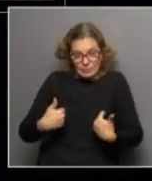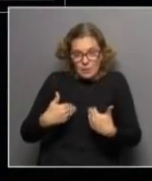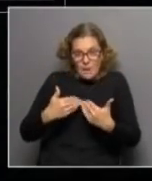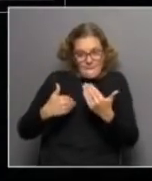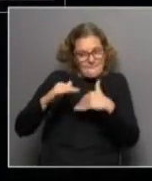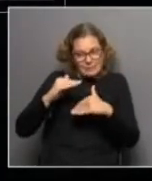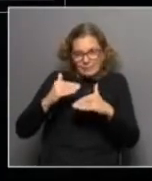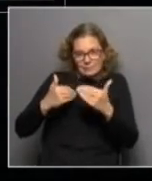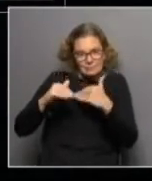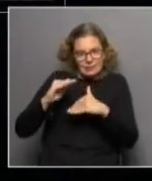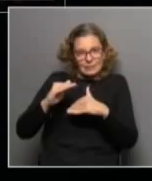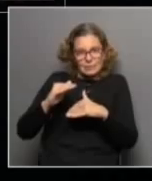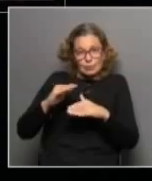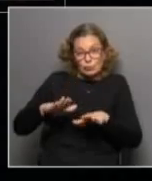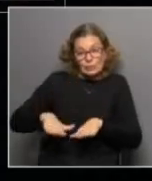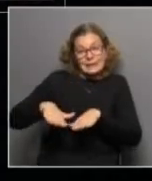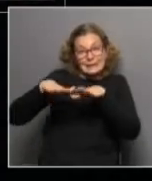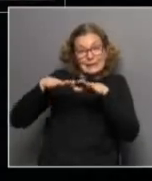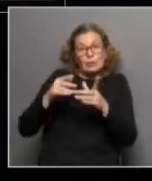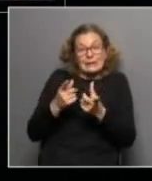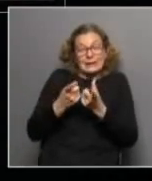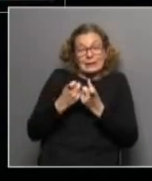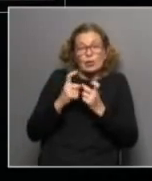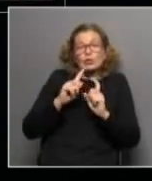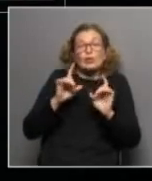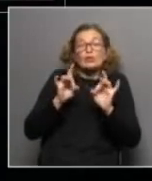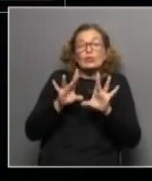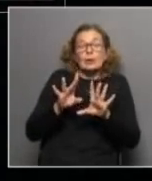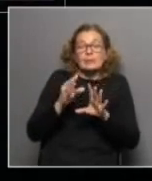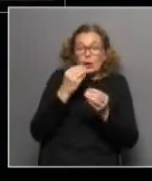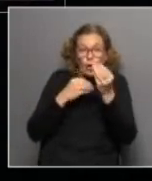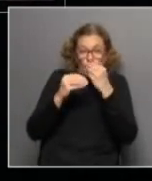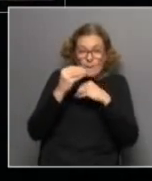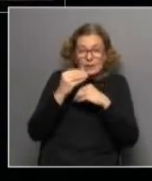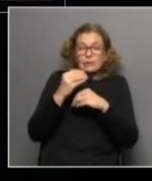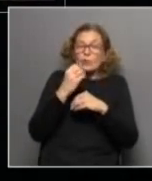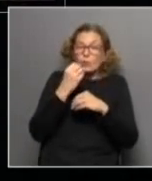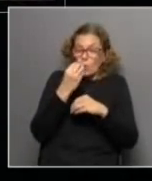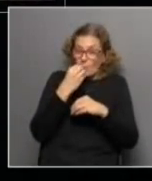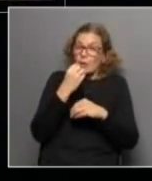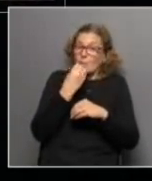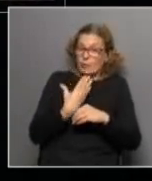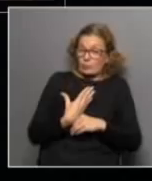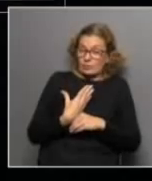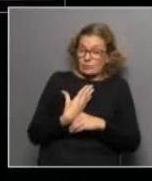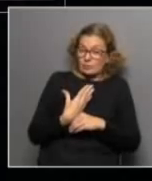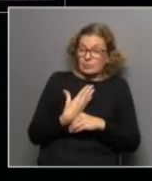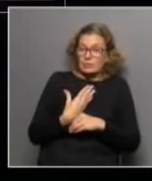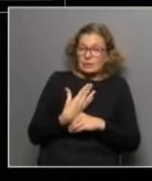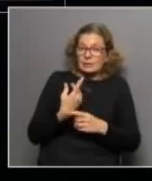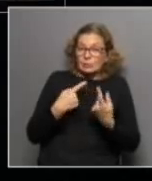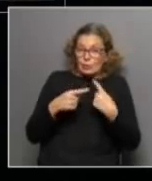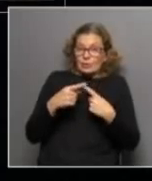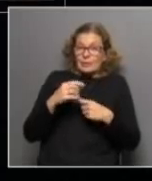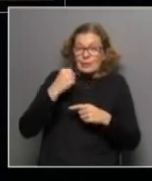aumentadas porque estoy creciendo y necesito no solo comer sino comer lo mejor entonces es